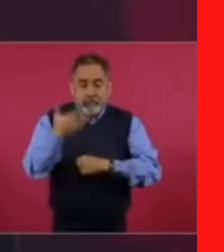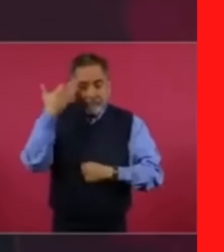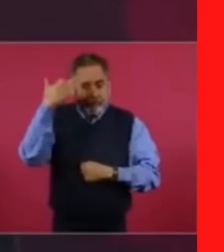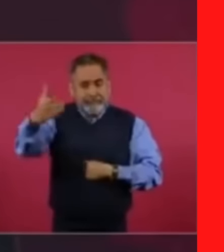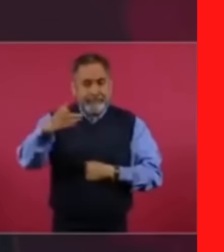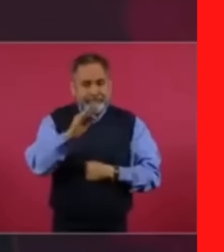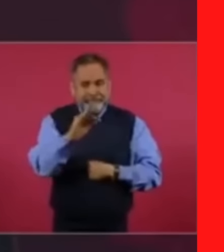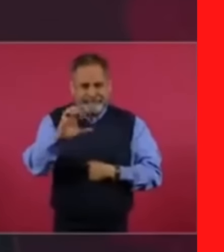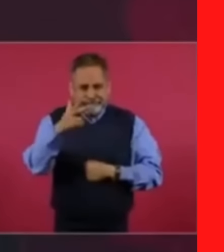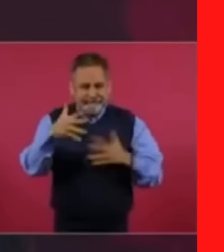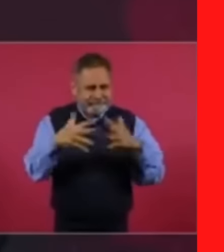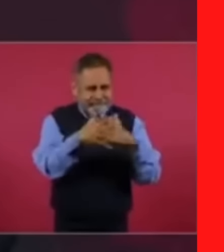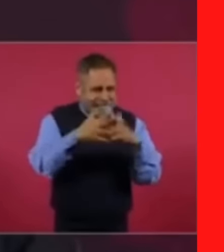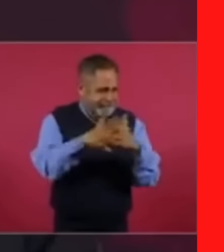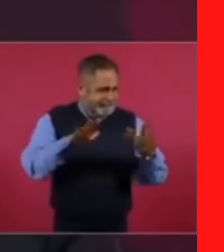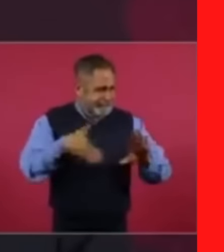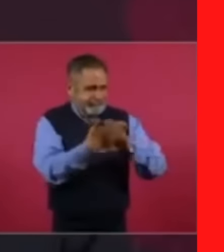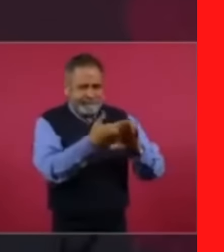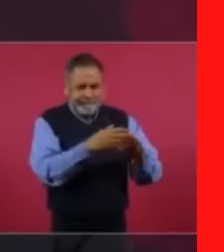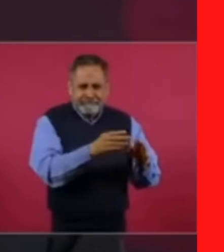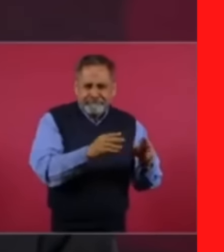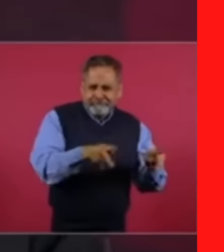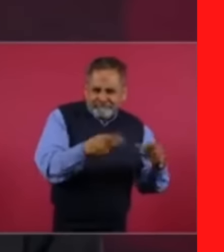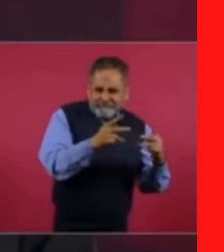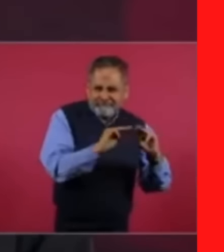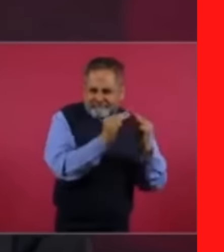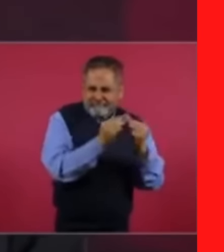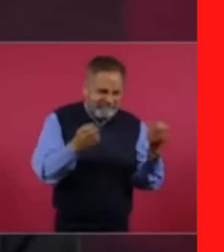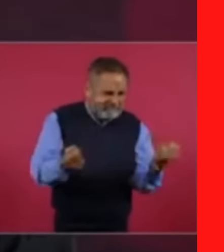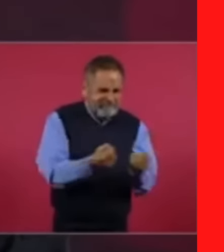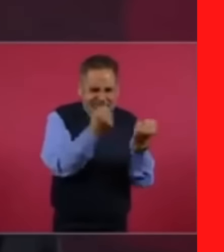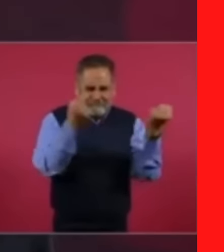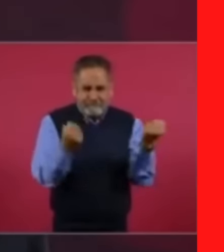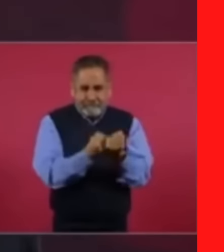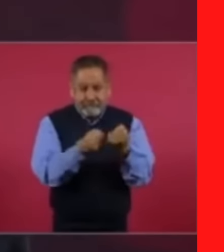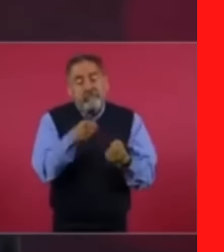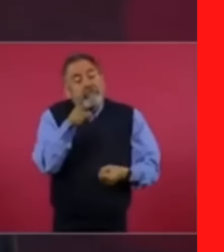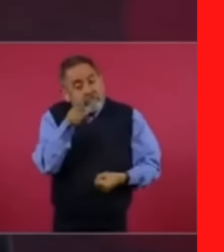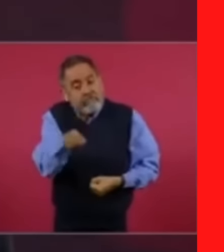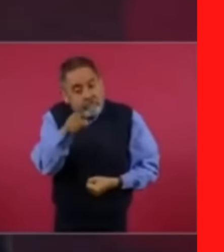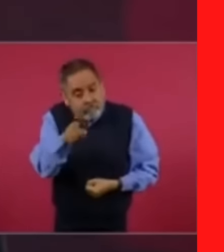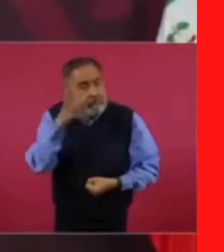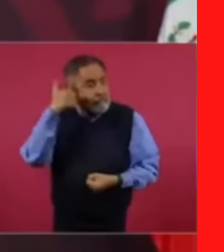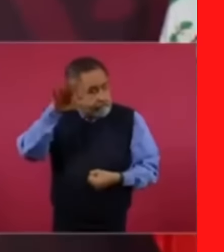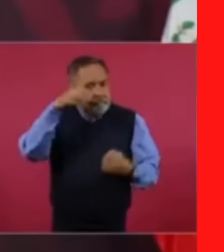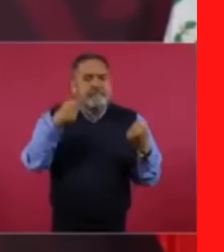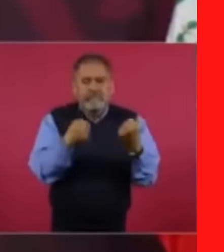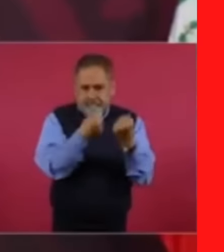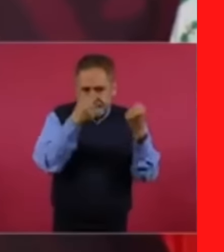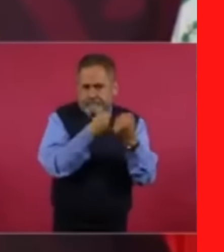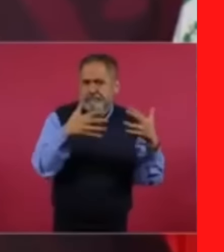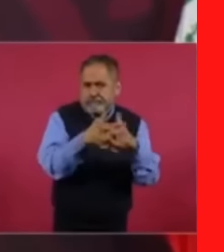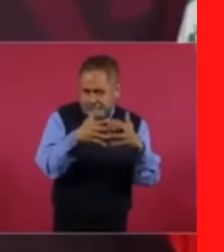guerra contra el narco, cuando sí había, porque me preguntaron,